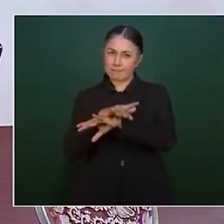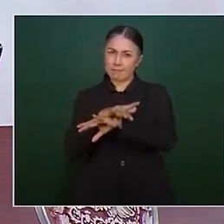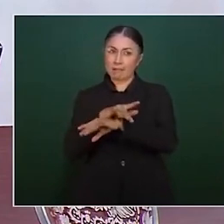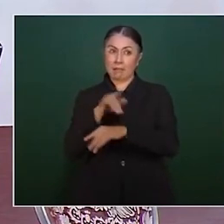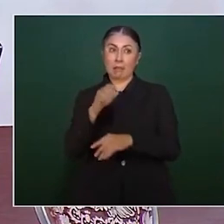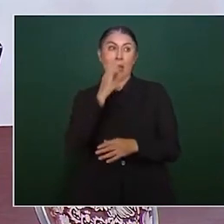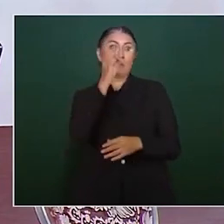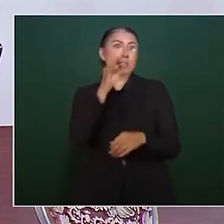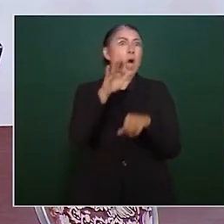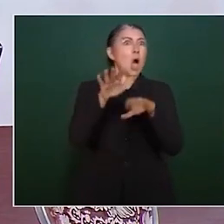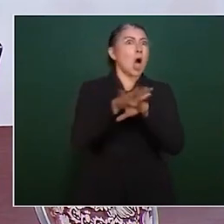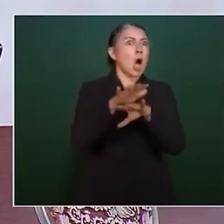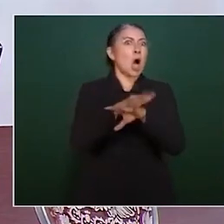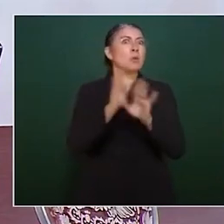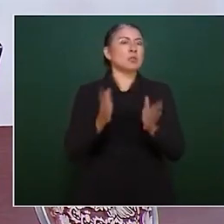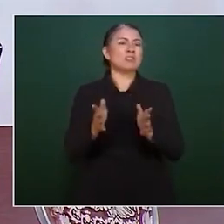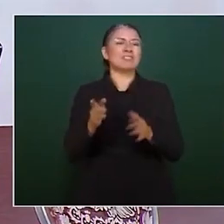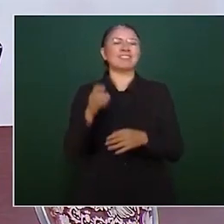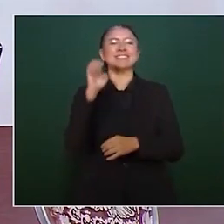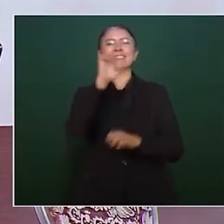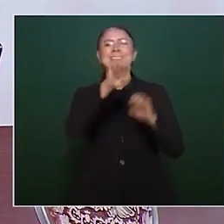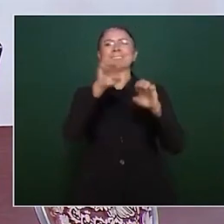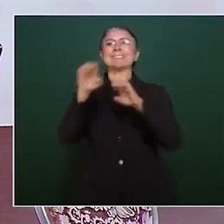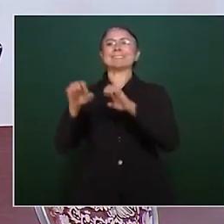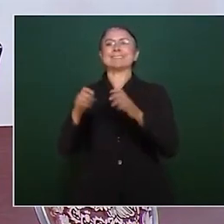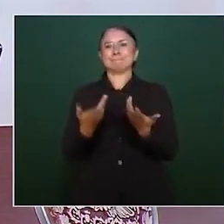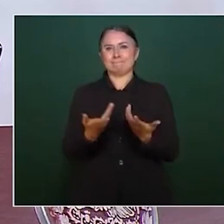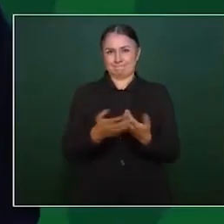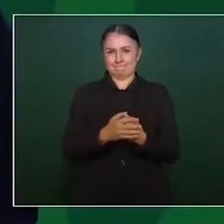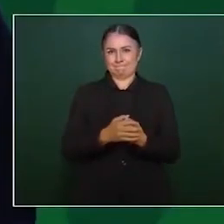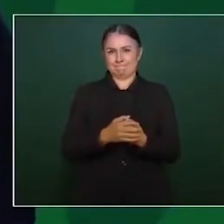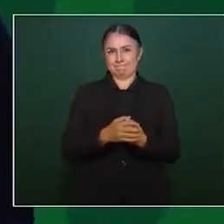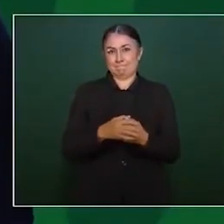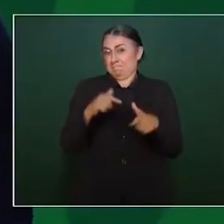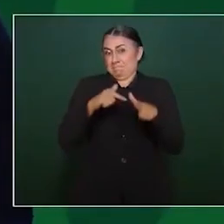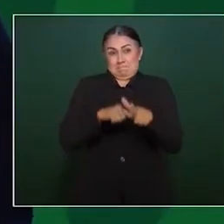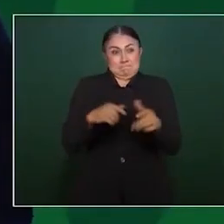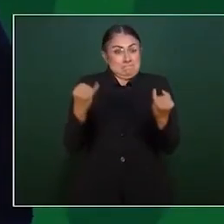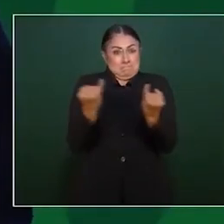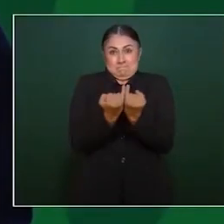Engañaron porque siguió lo mismo.